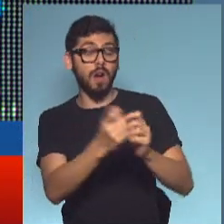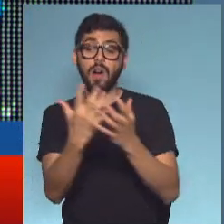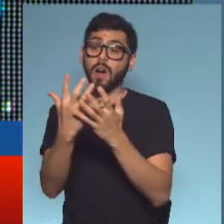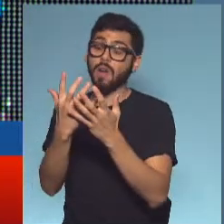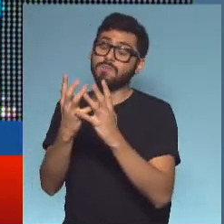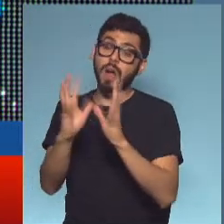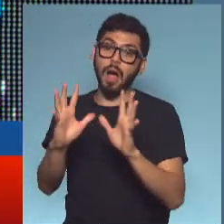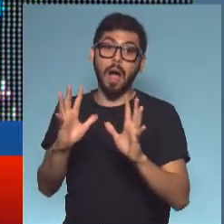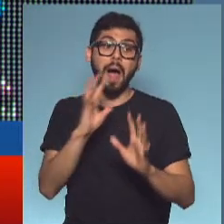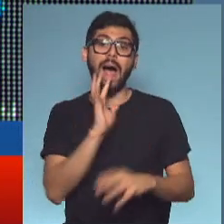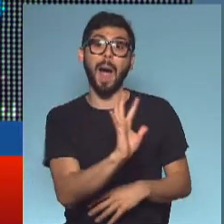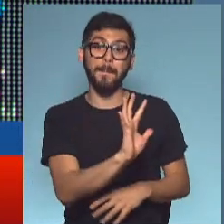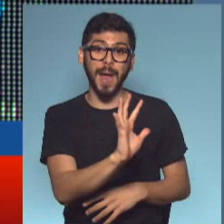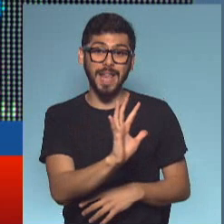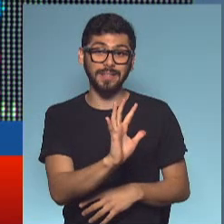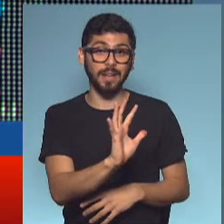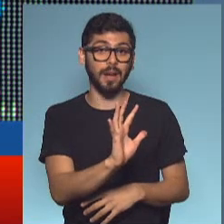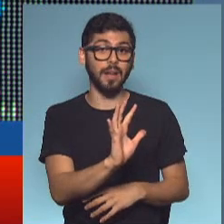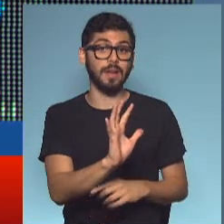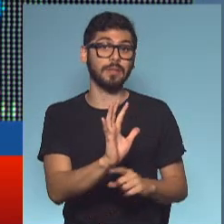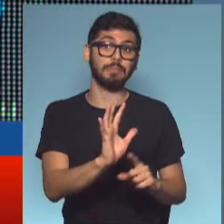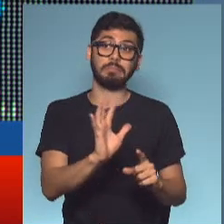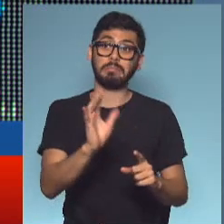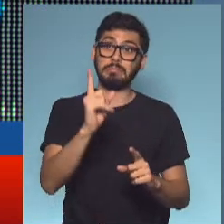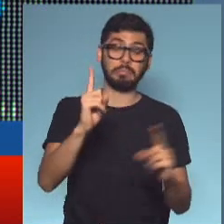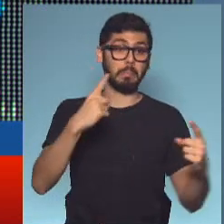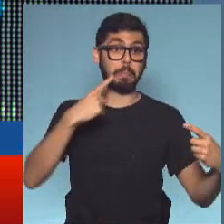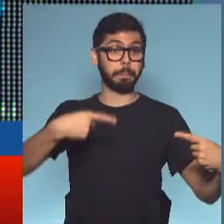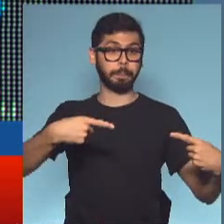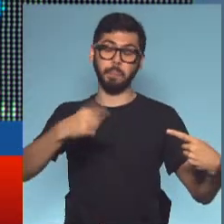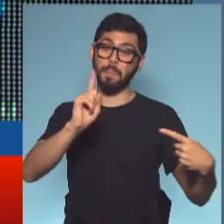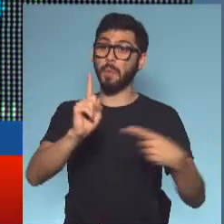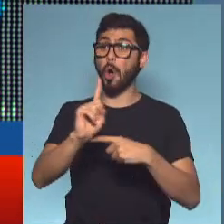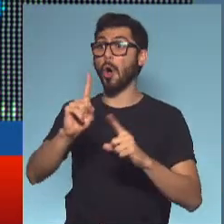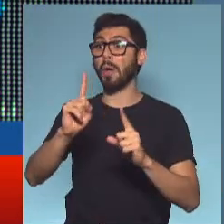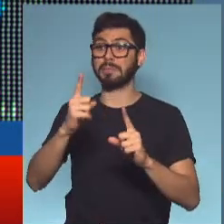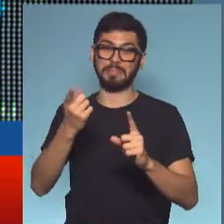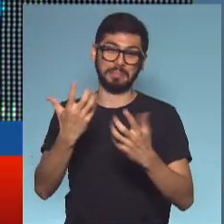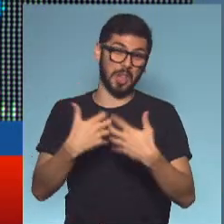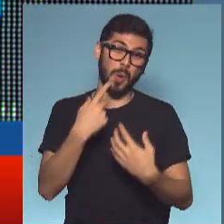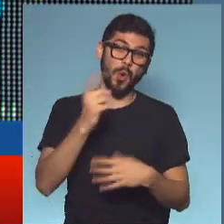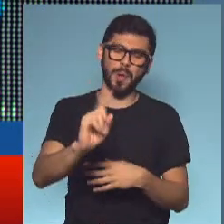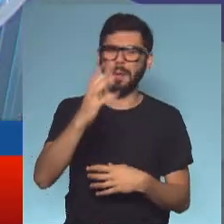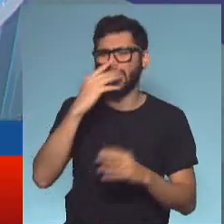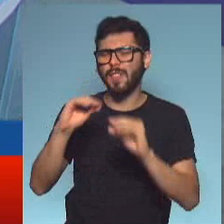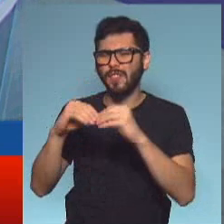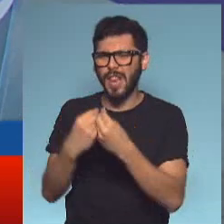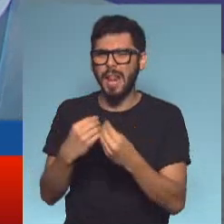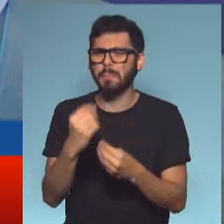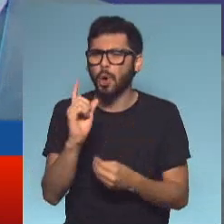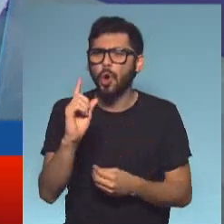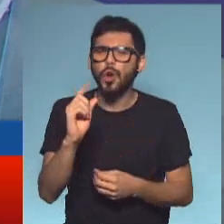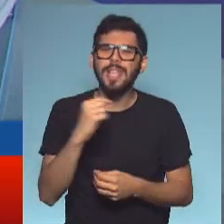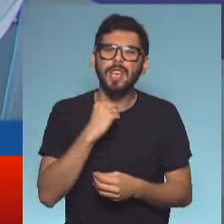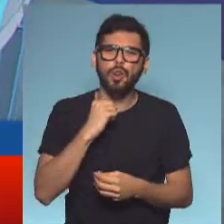pues entonces difícilmente Rafeca sea el hombre del gobierno para la Procuración. Claro, Con estamos... Quiero que lo cierres, Néstor, pero esto se